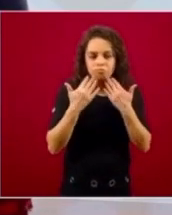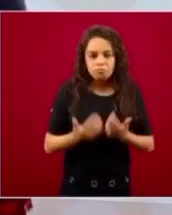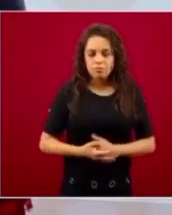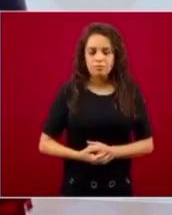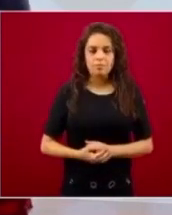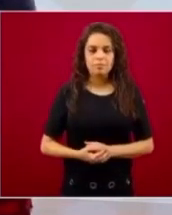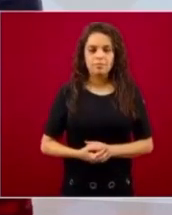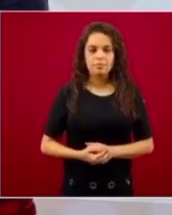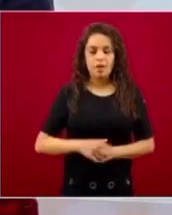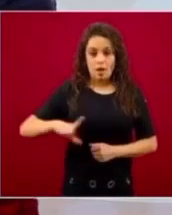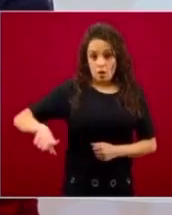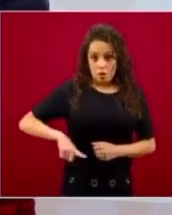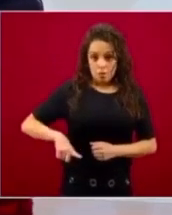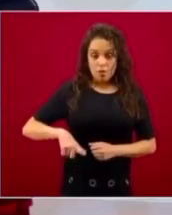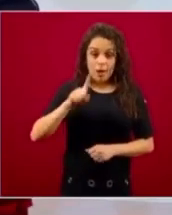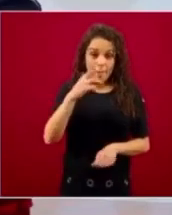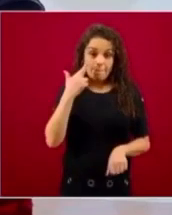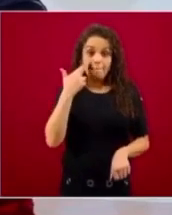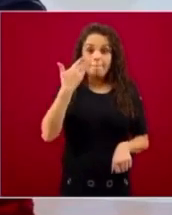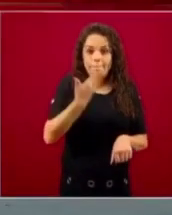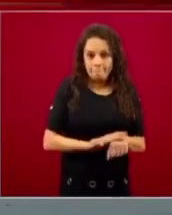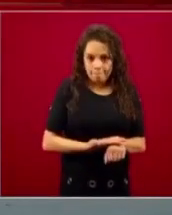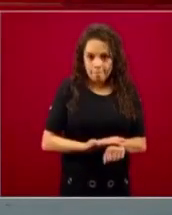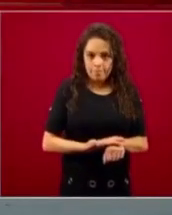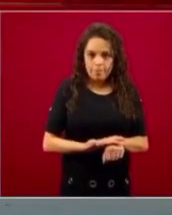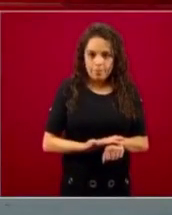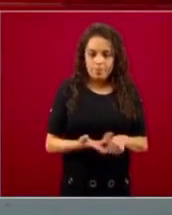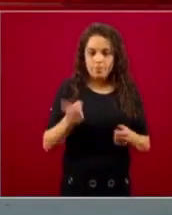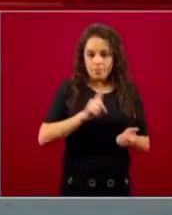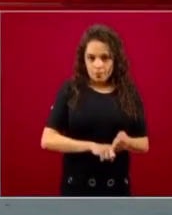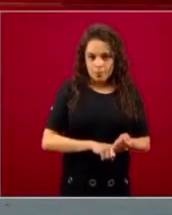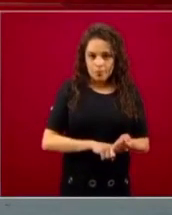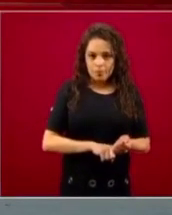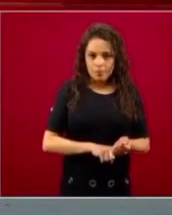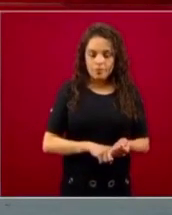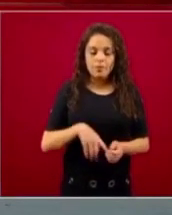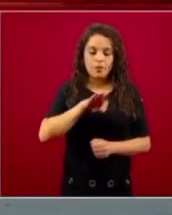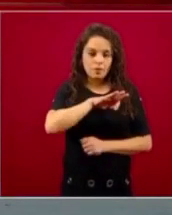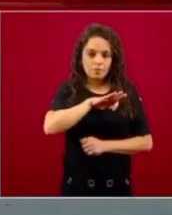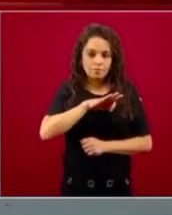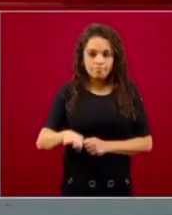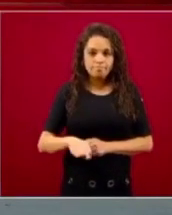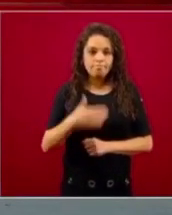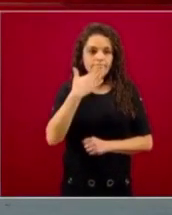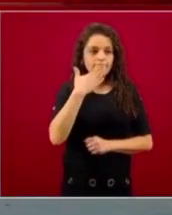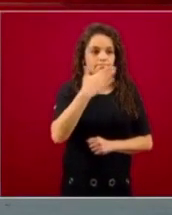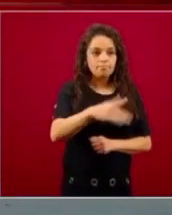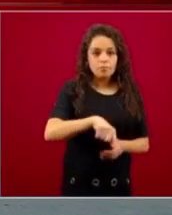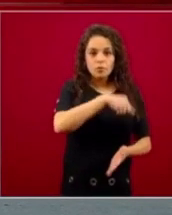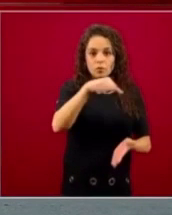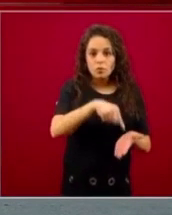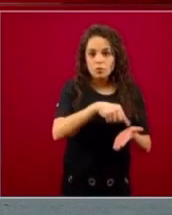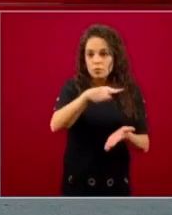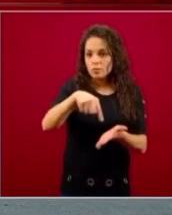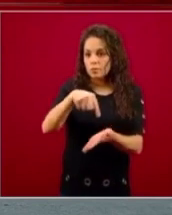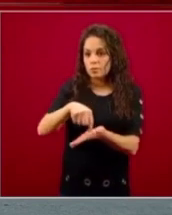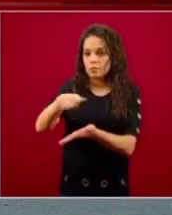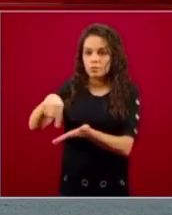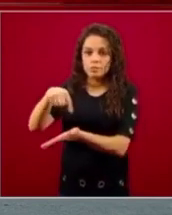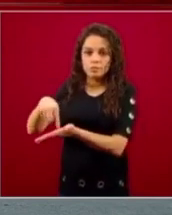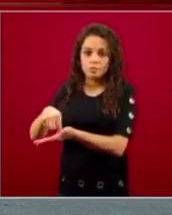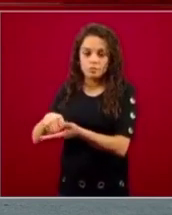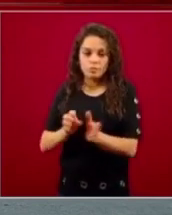El gobierno tiene la responsabilidad de cubrir las zonas que no